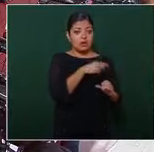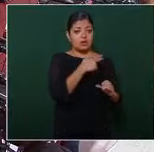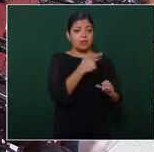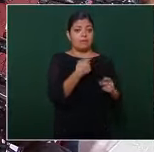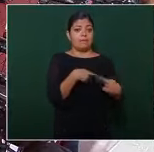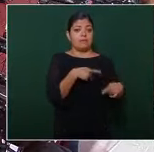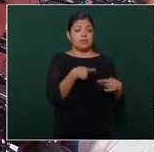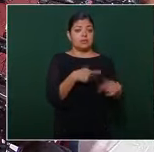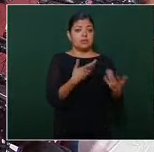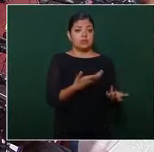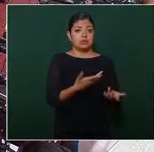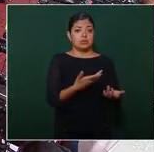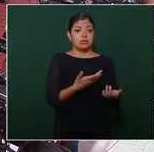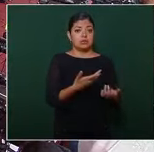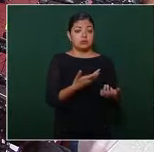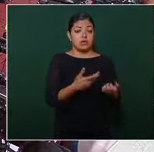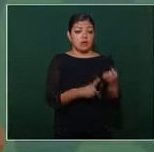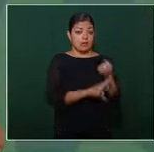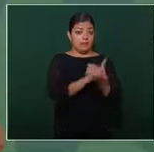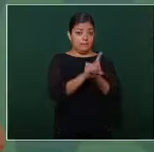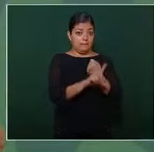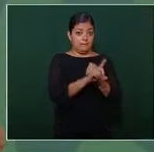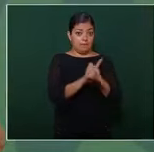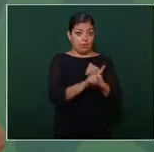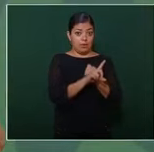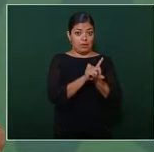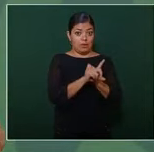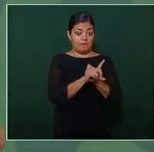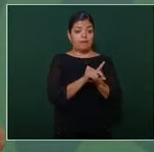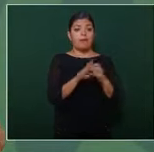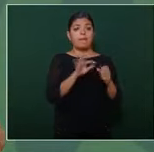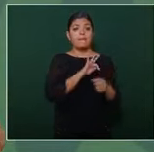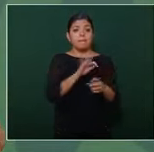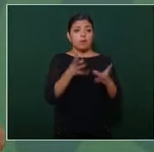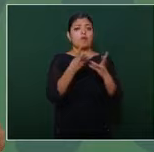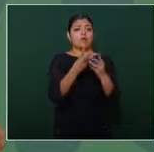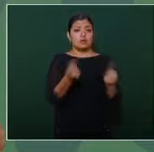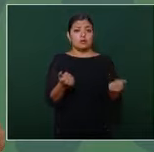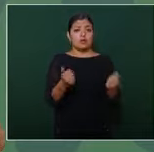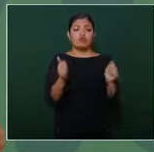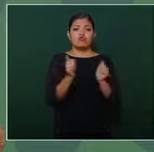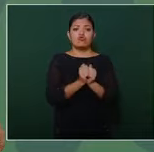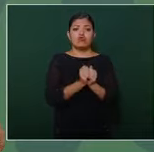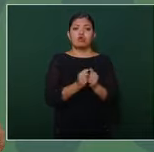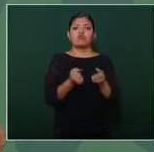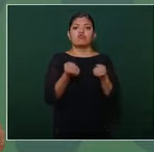que el problema se puede resolver con medidas coercitivas